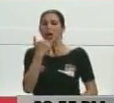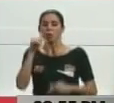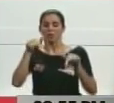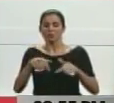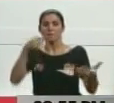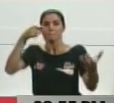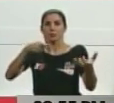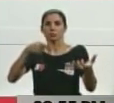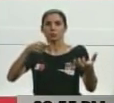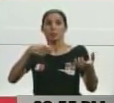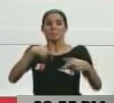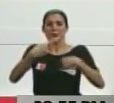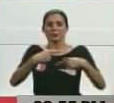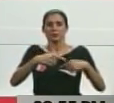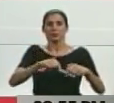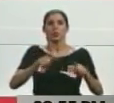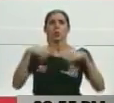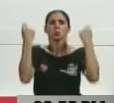y sea titular del Nacional.